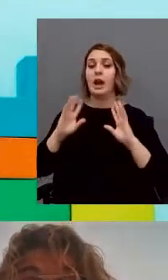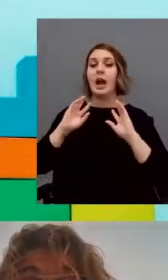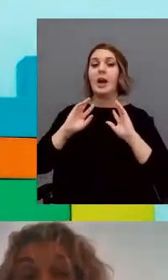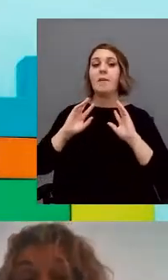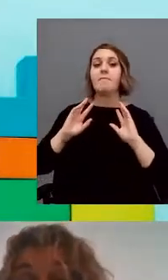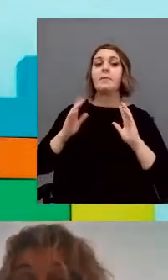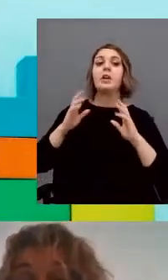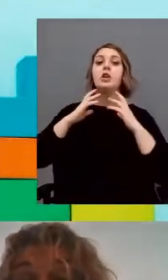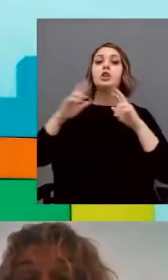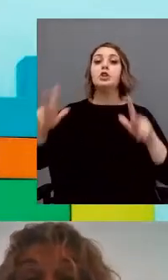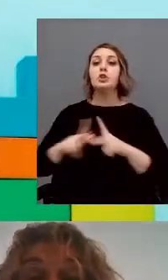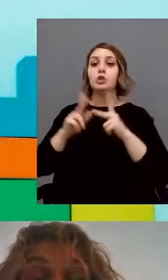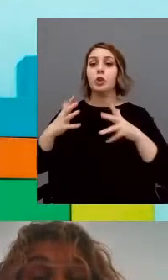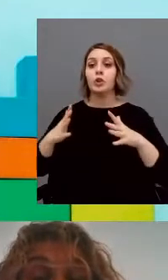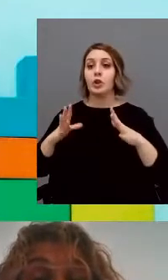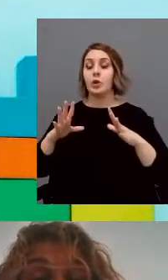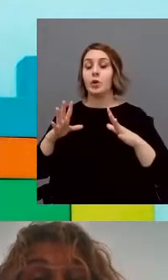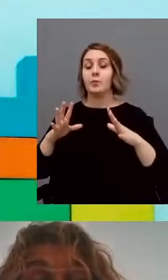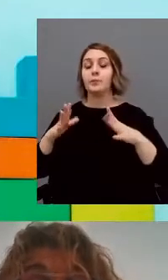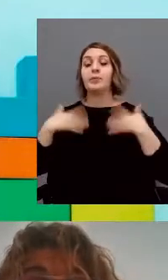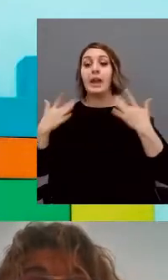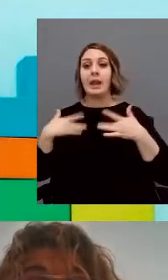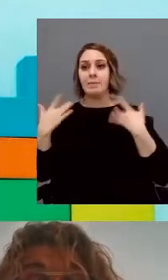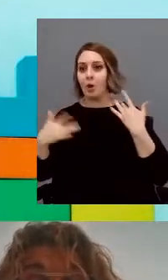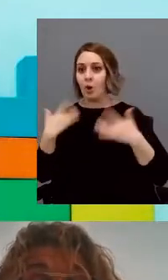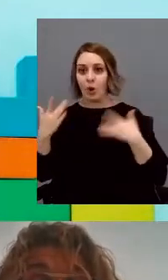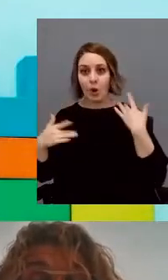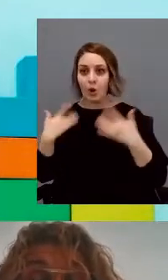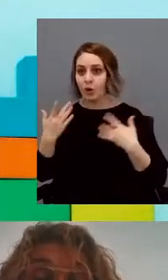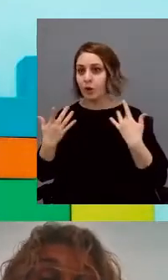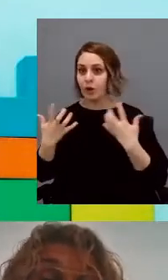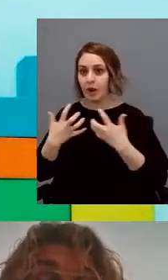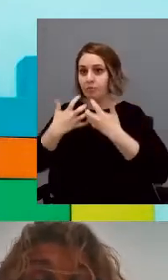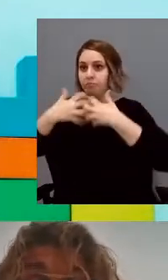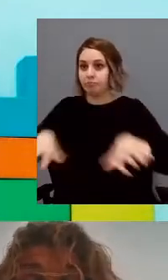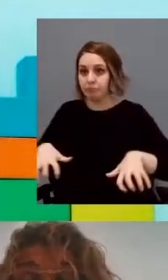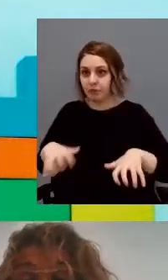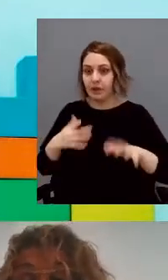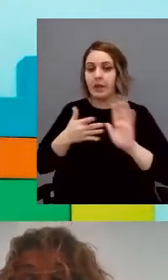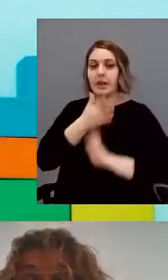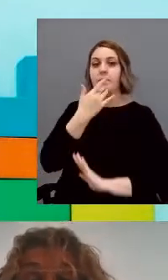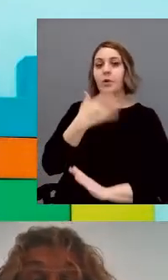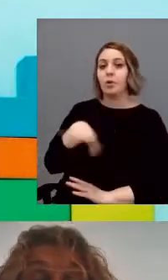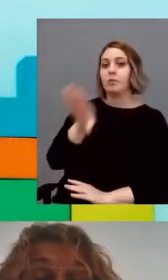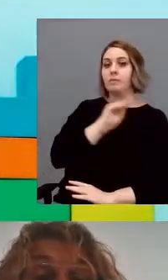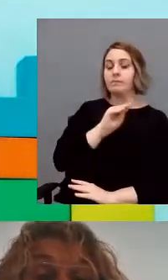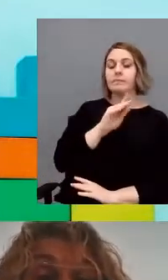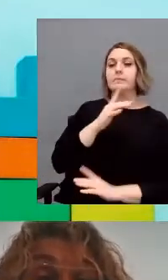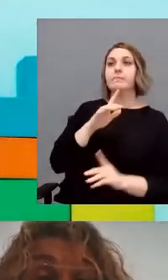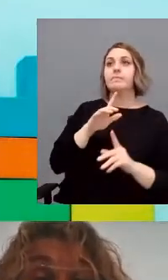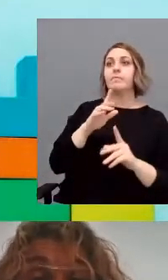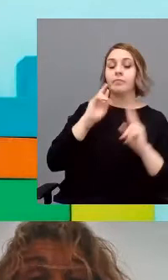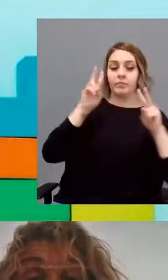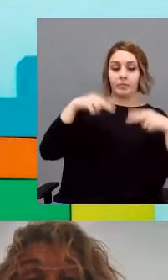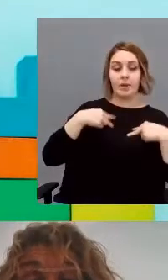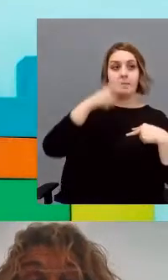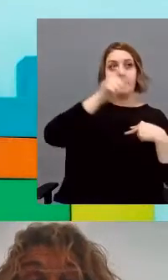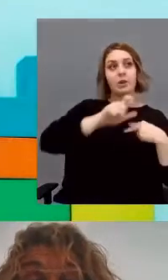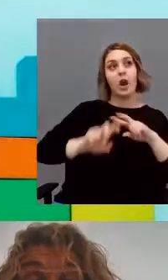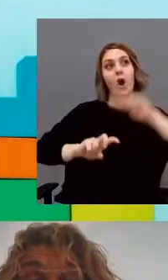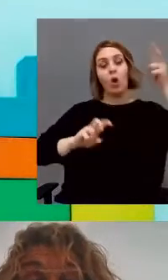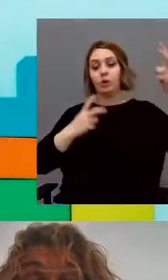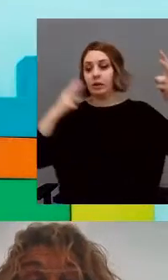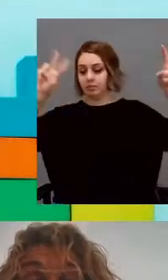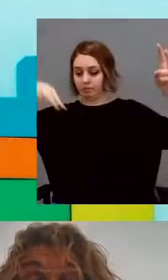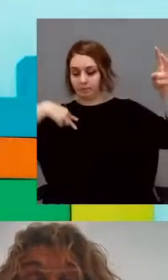reconocimiento y en la comprensión de las emociones, tanto a nivel particular como ajena. Dicha característica